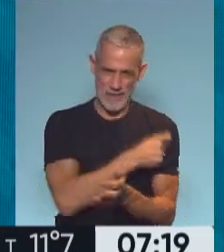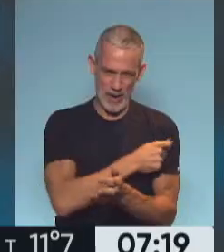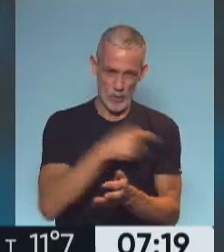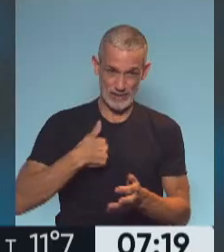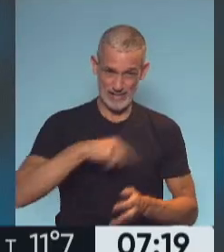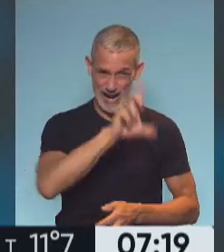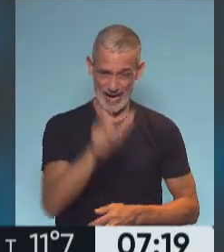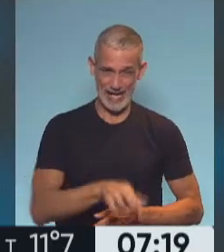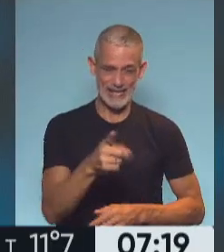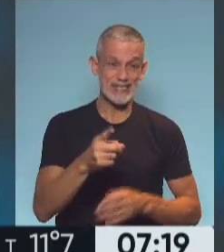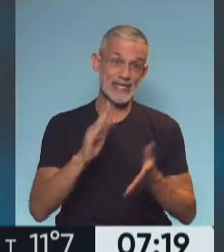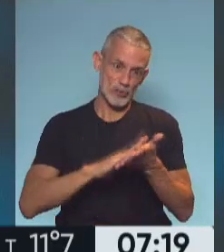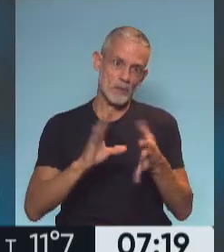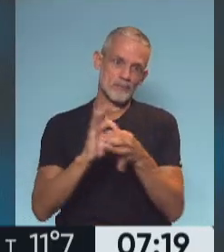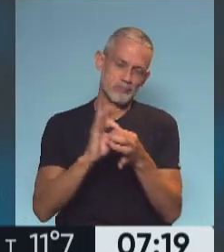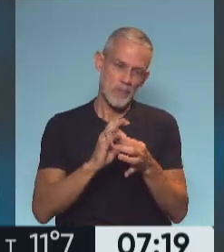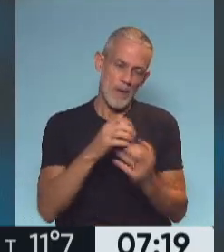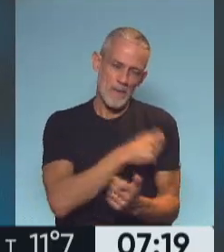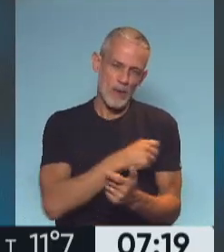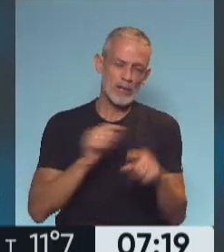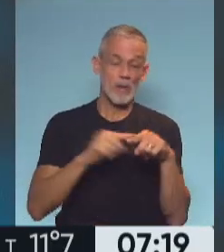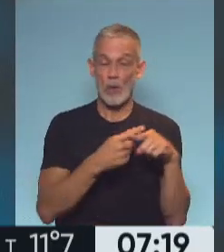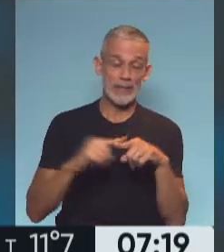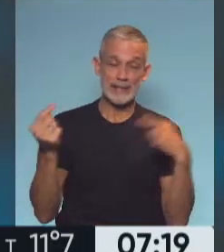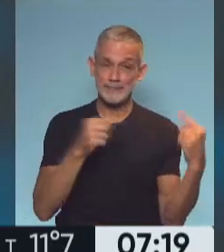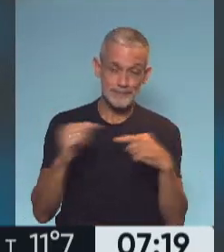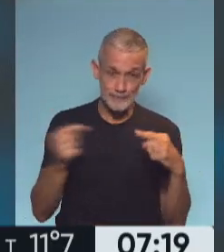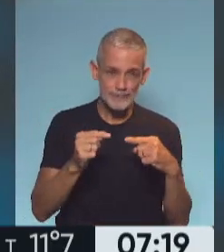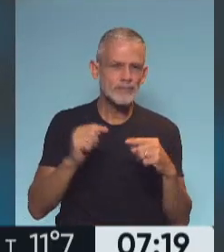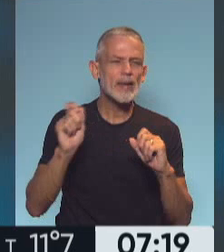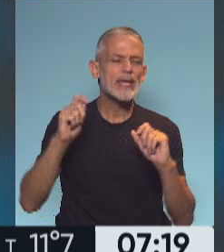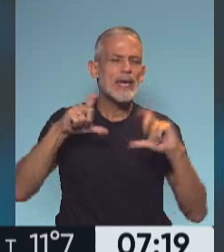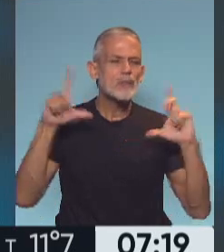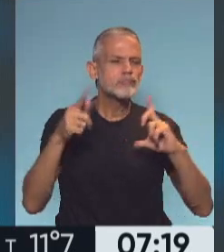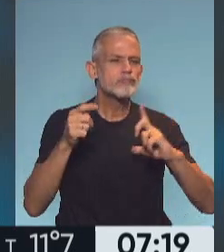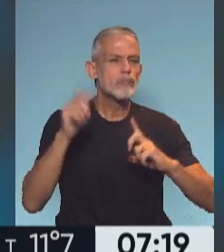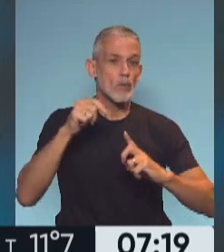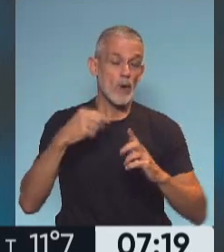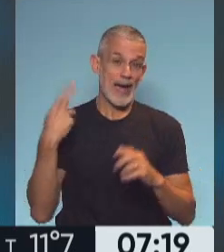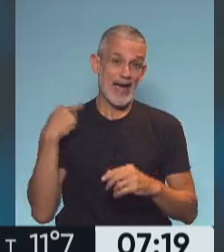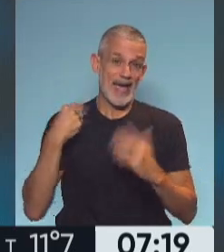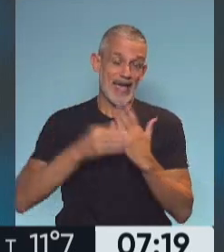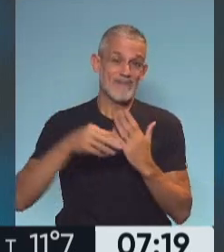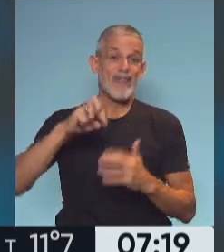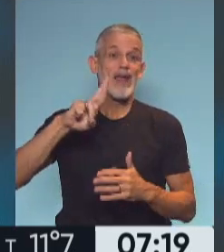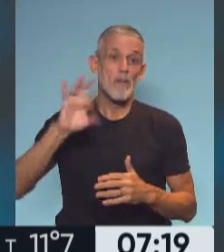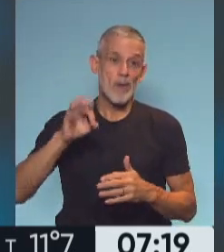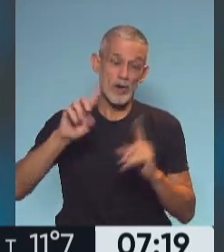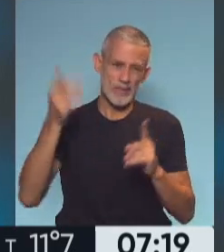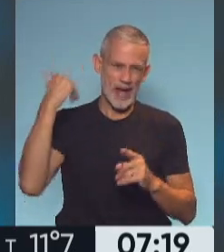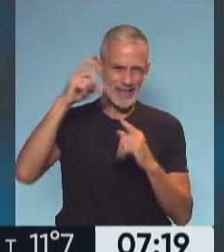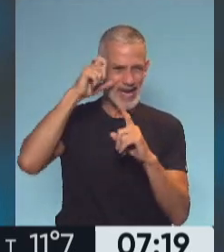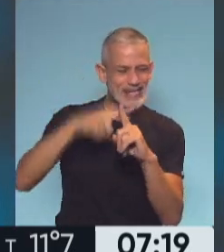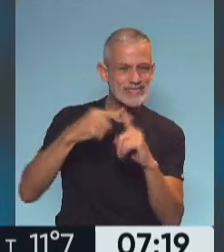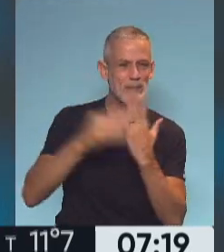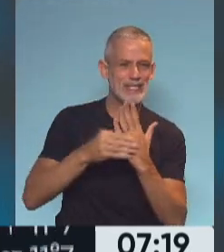A propósito de las vacunas, se generó una controversia política en las últimas horas que tuvo como protagonista a quien es la jefa del PRO y además fue Ministra de